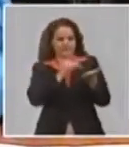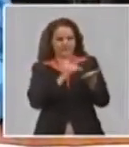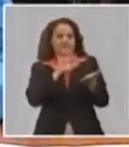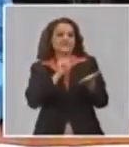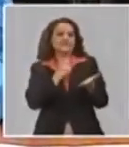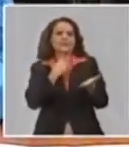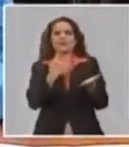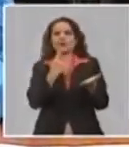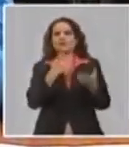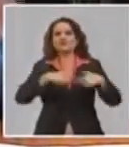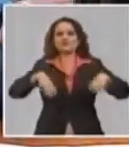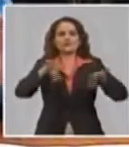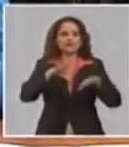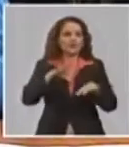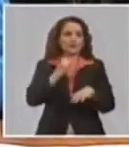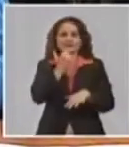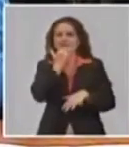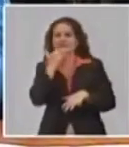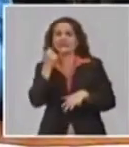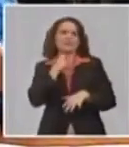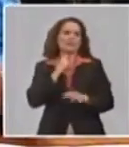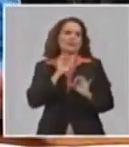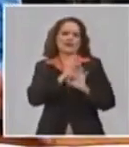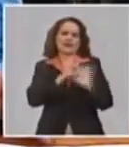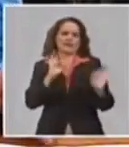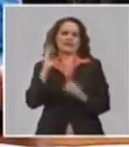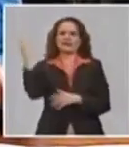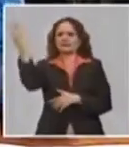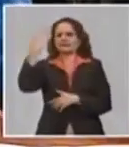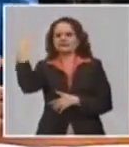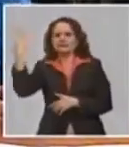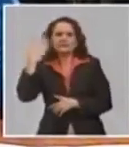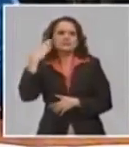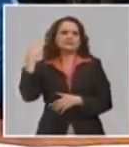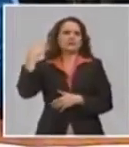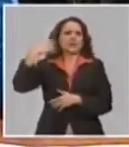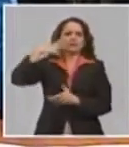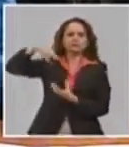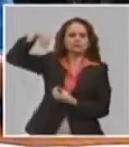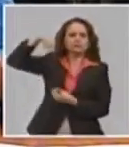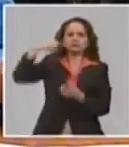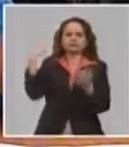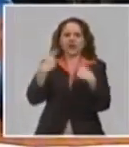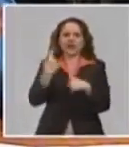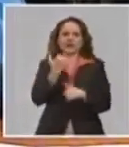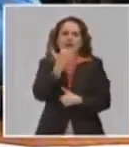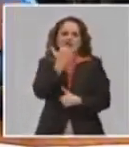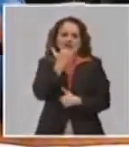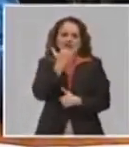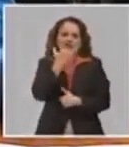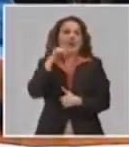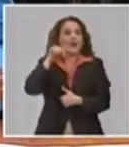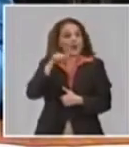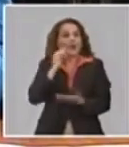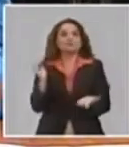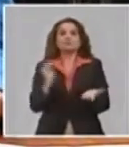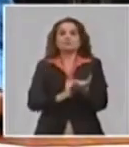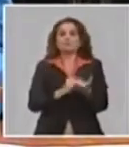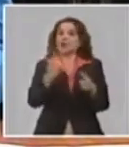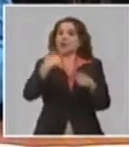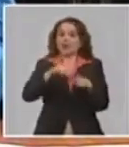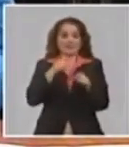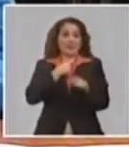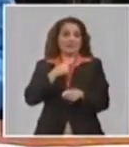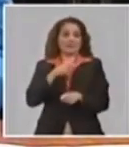los ciclones al tema de las situaciones climatológicas ya estamos en otras en otras condiciones que hay que también modelar todas estas